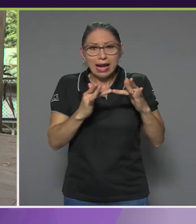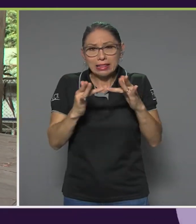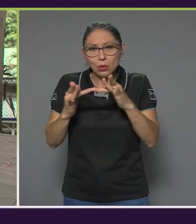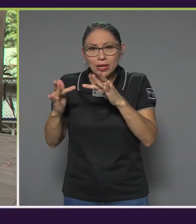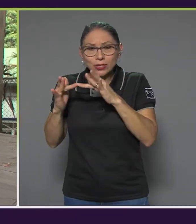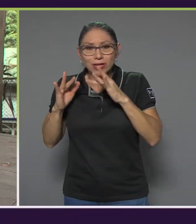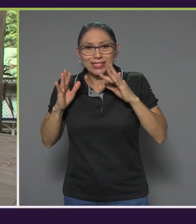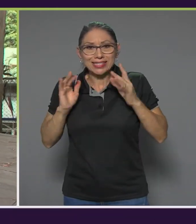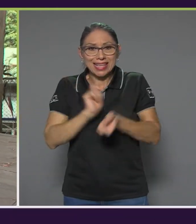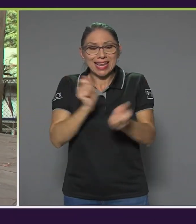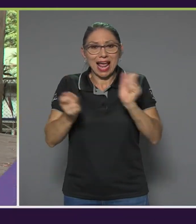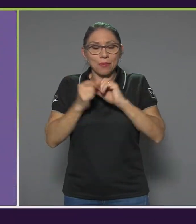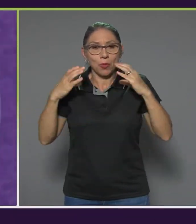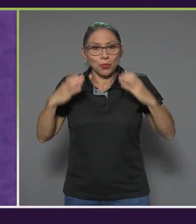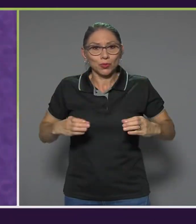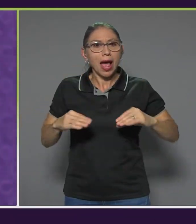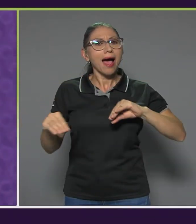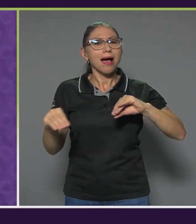así que a movernos.